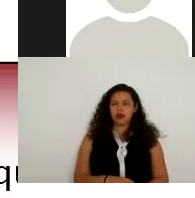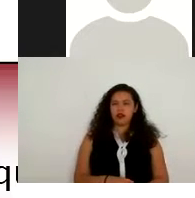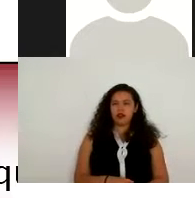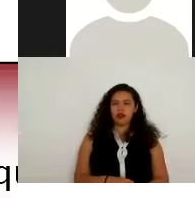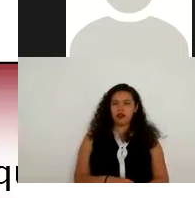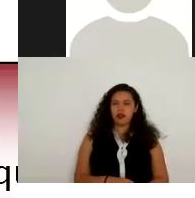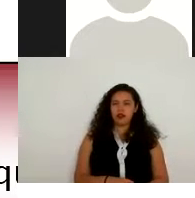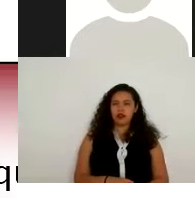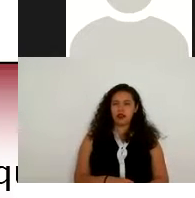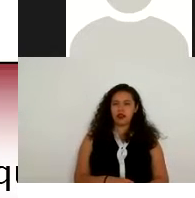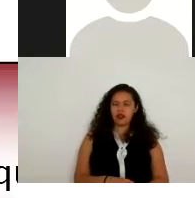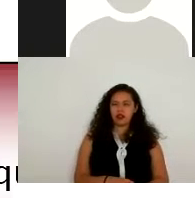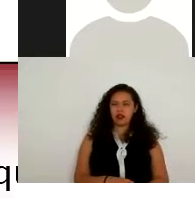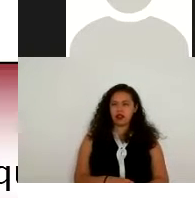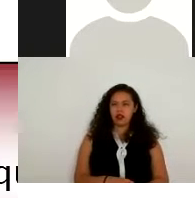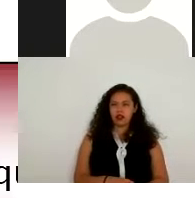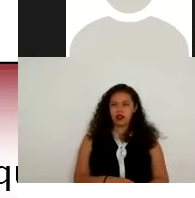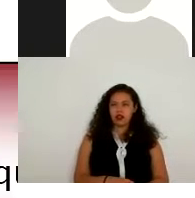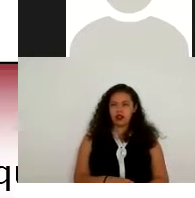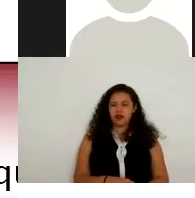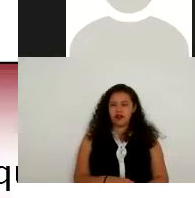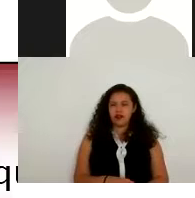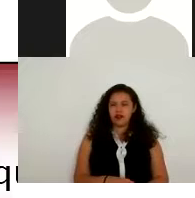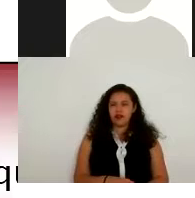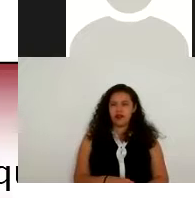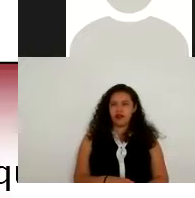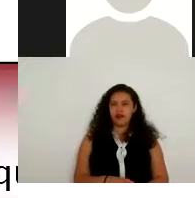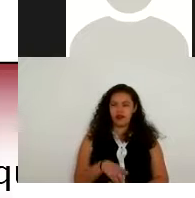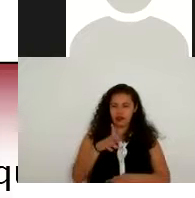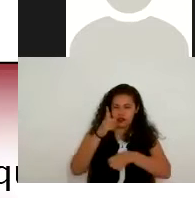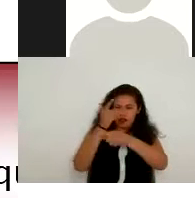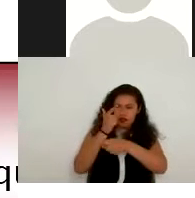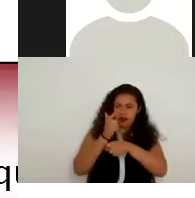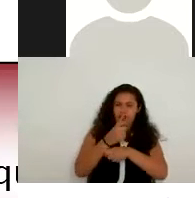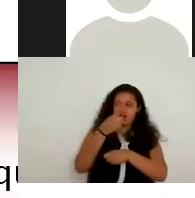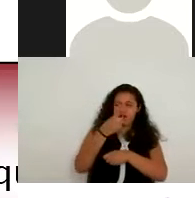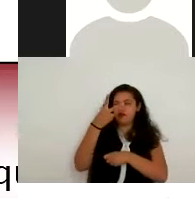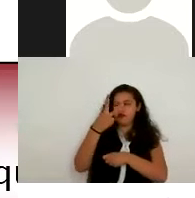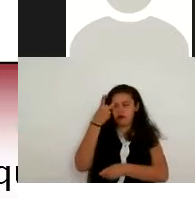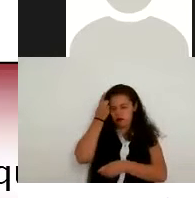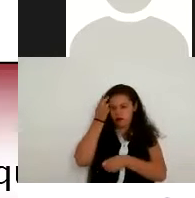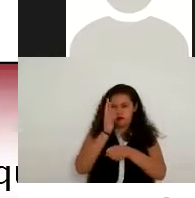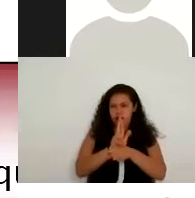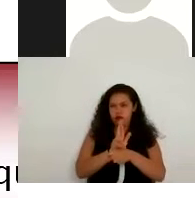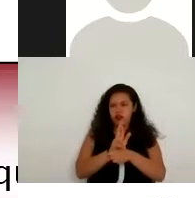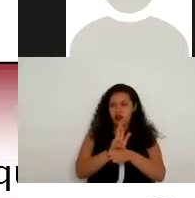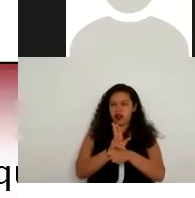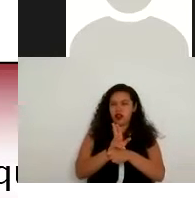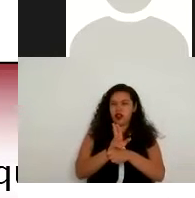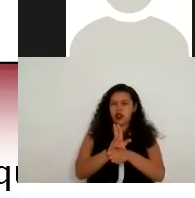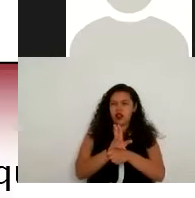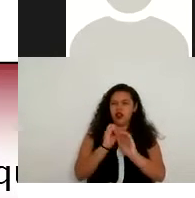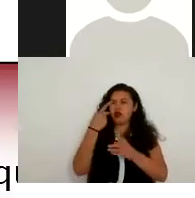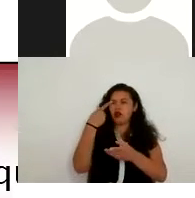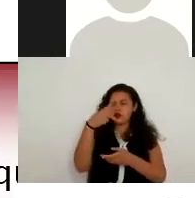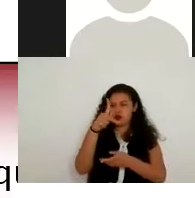esta institución si está como identificado que entiendo son dos subdirecciones o nada más la de usted y la de